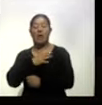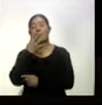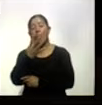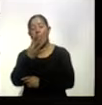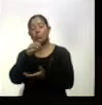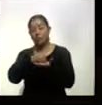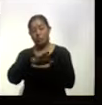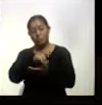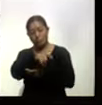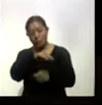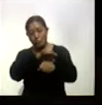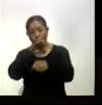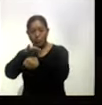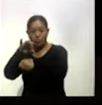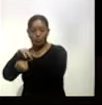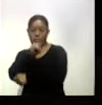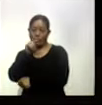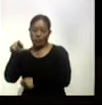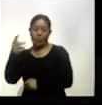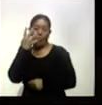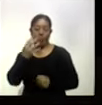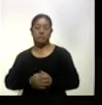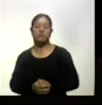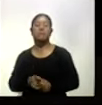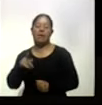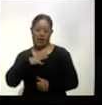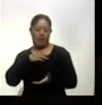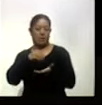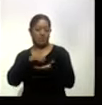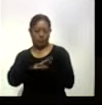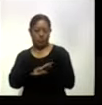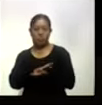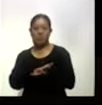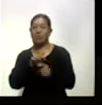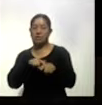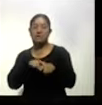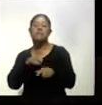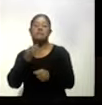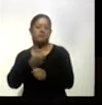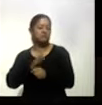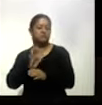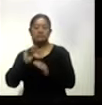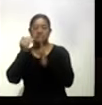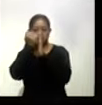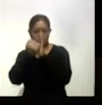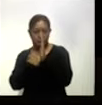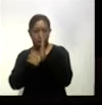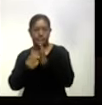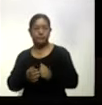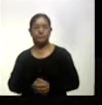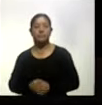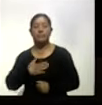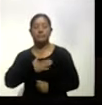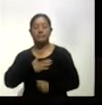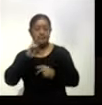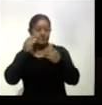habilitados y son los que están funcionando. La consulta, como le decía, en los turnos ha disminuido. Nosotros en promedio